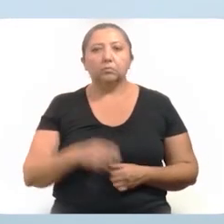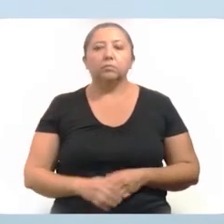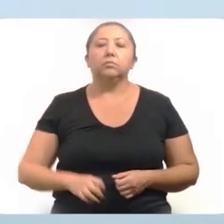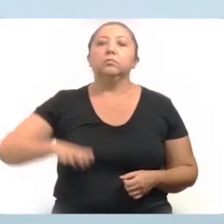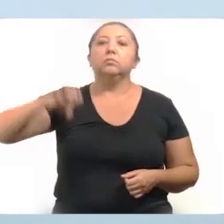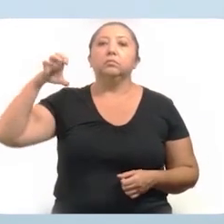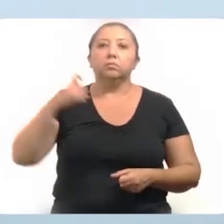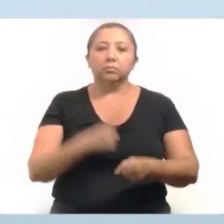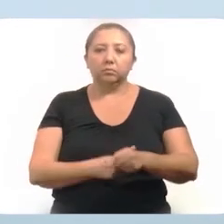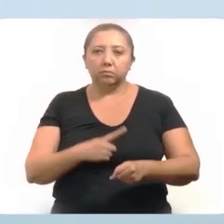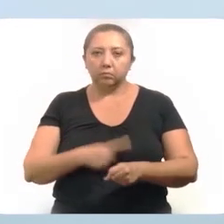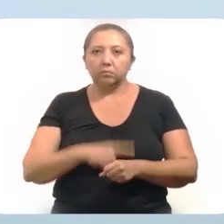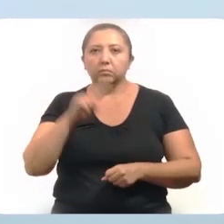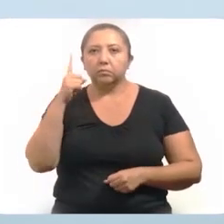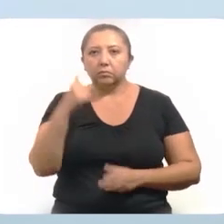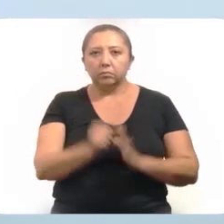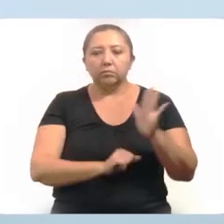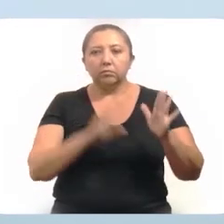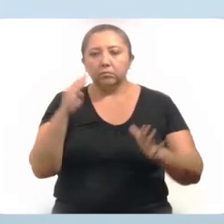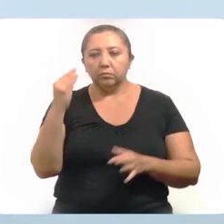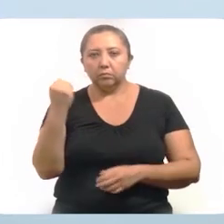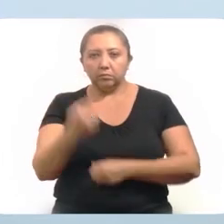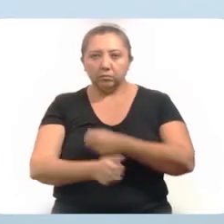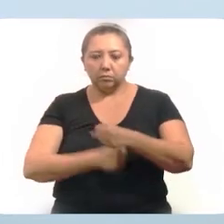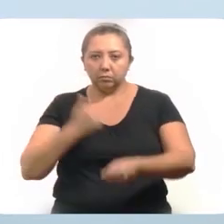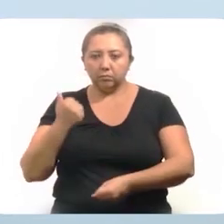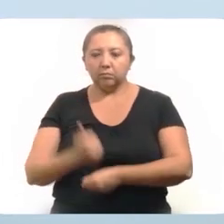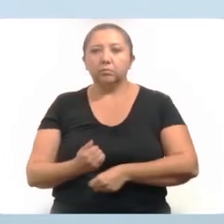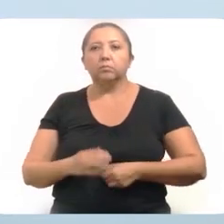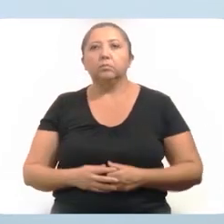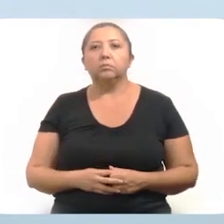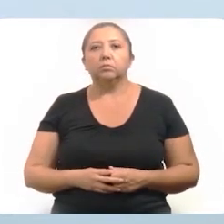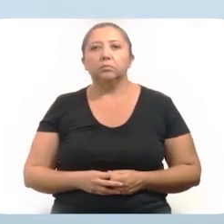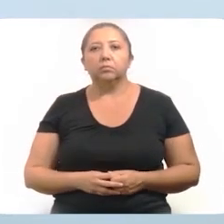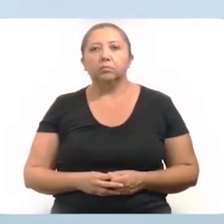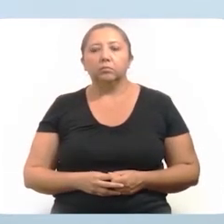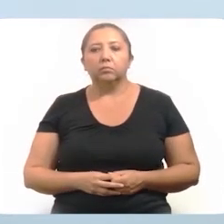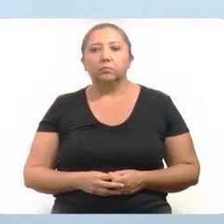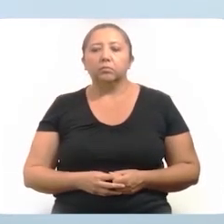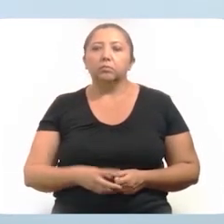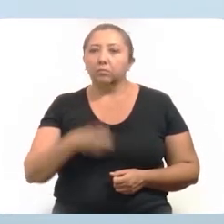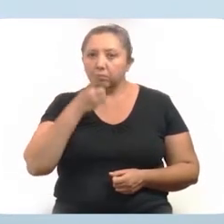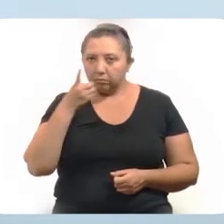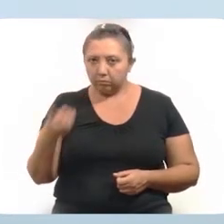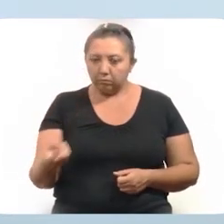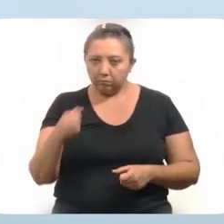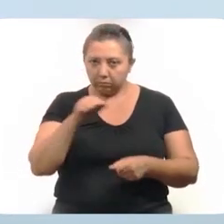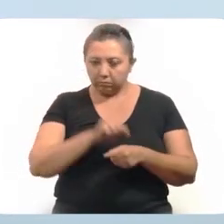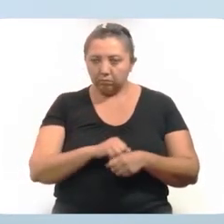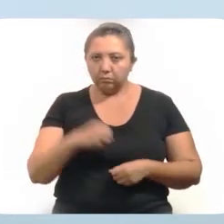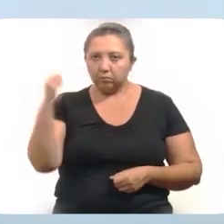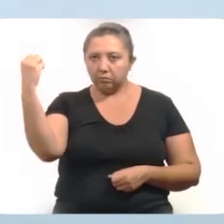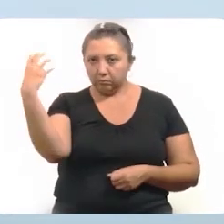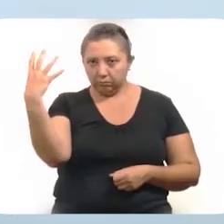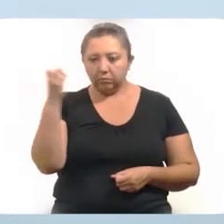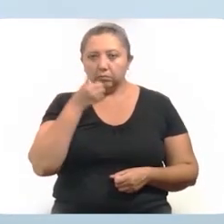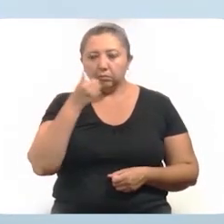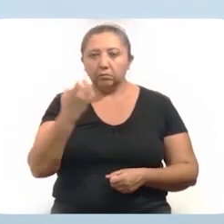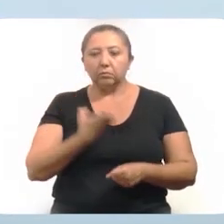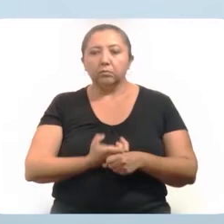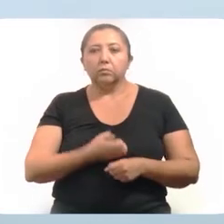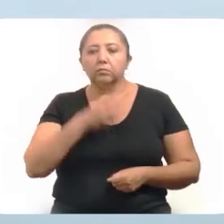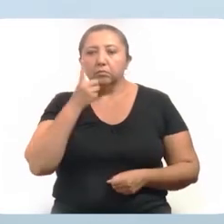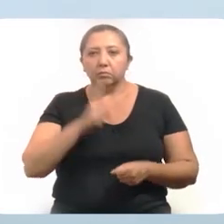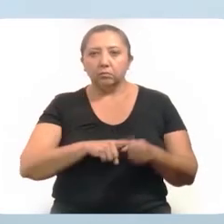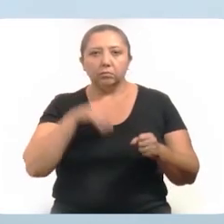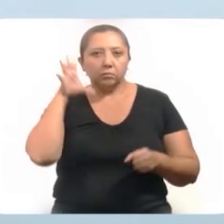El rango de edad de los casos es de un mes a 99 años. Los indicadores semanales de nuestro semáforo estatal de